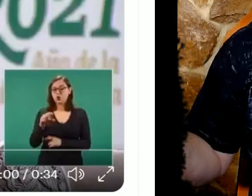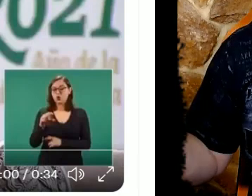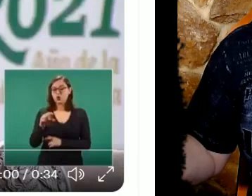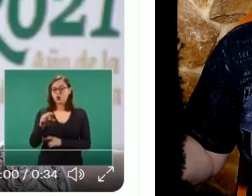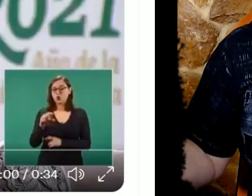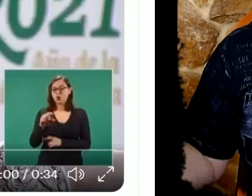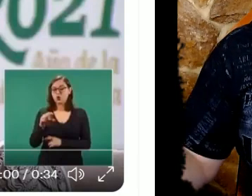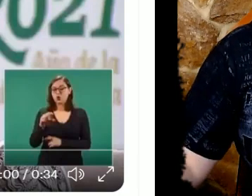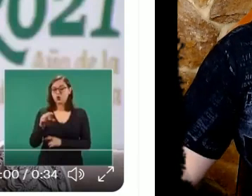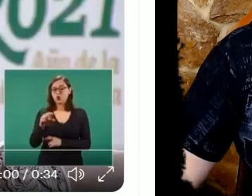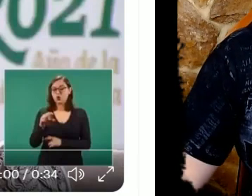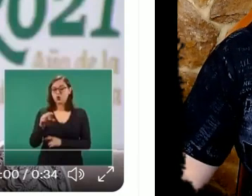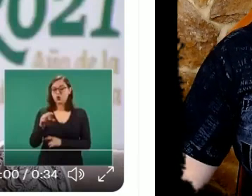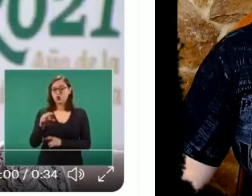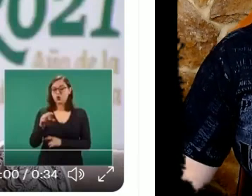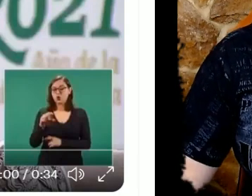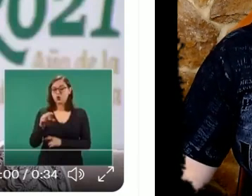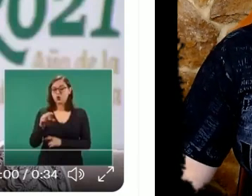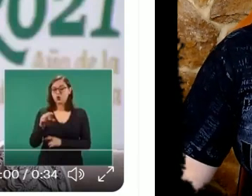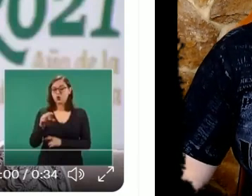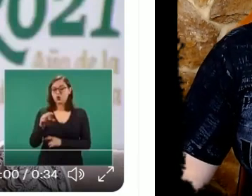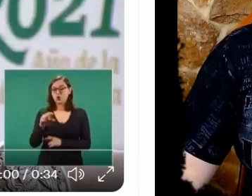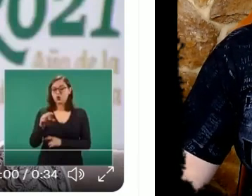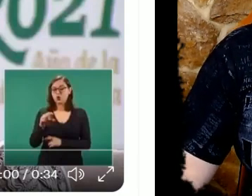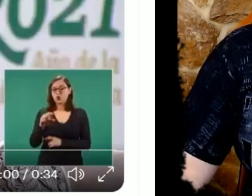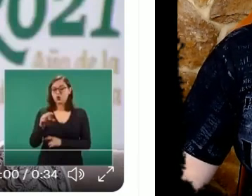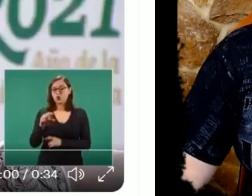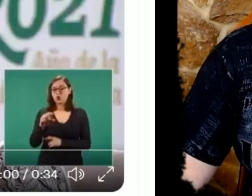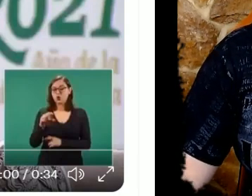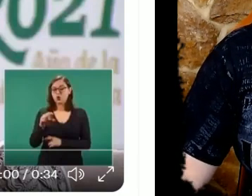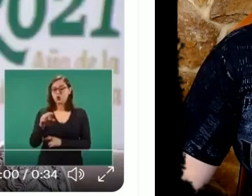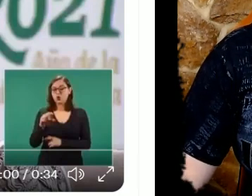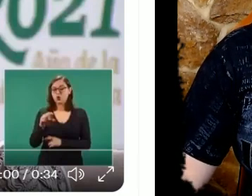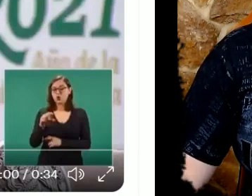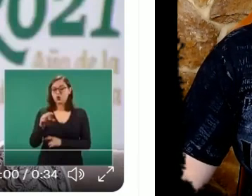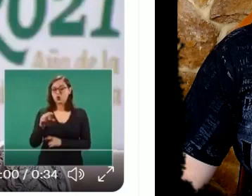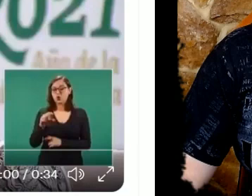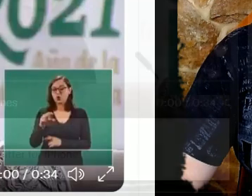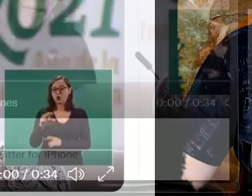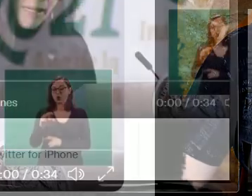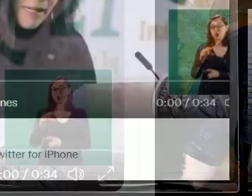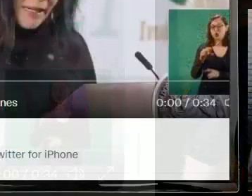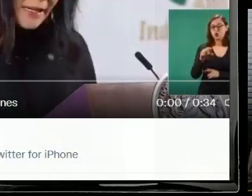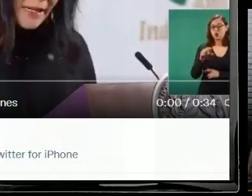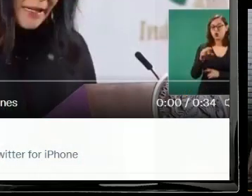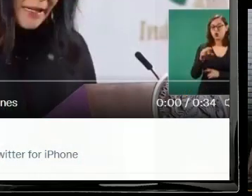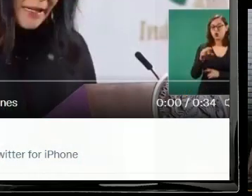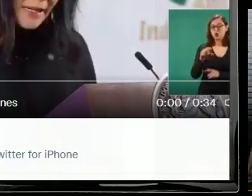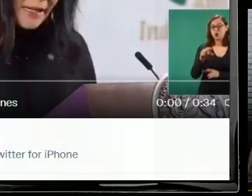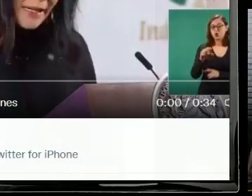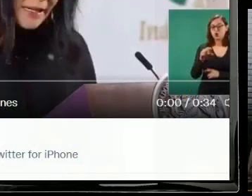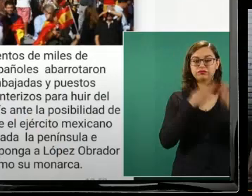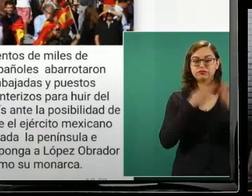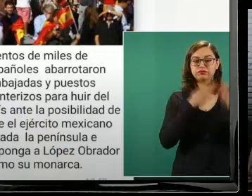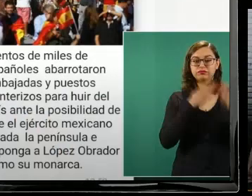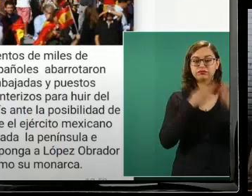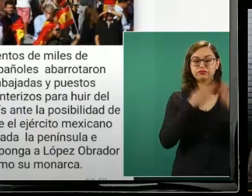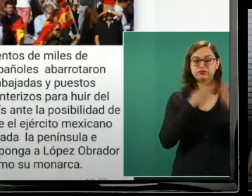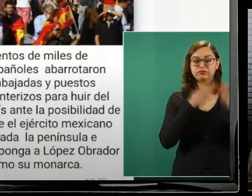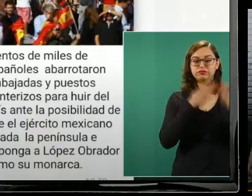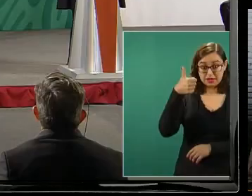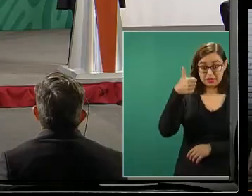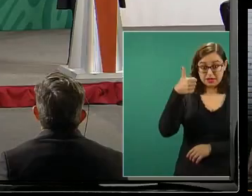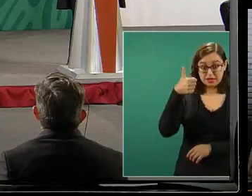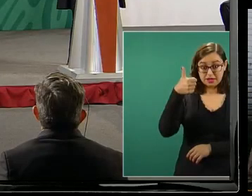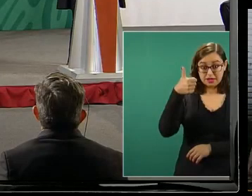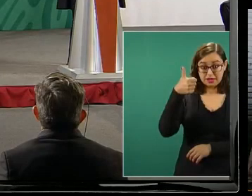prenden pues los señores no saben qué hacer pero eso no fue todo amigo de conexión tenemos más porque estuvo muy bien todo